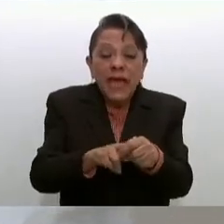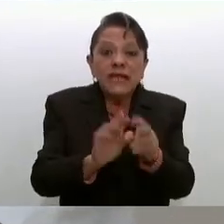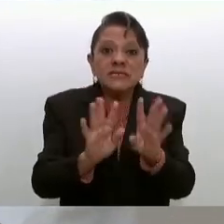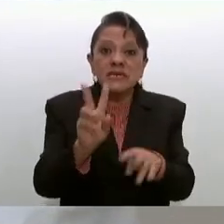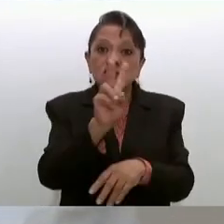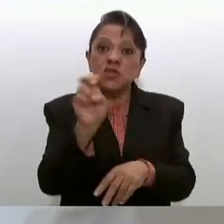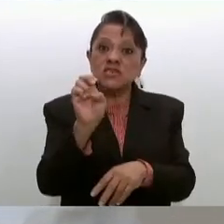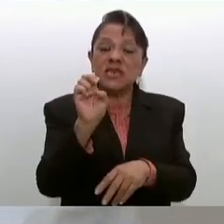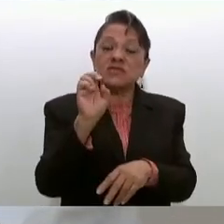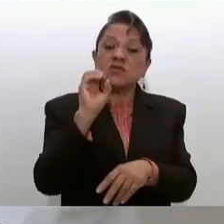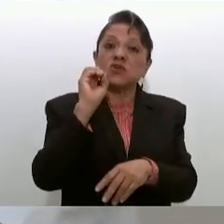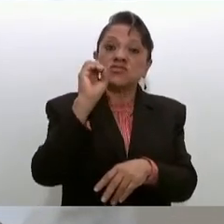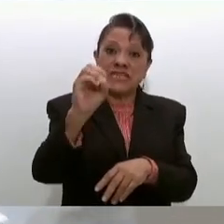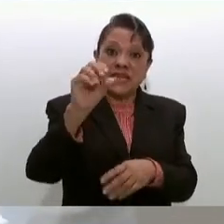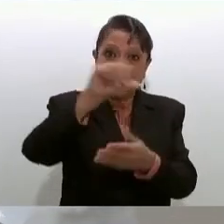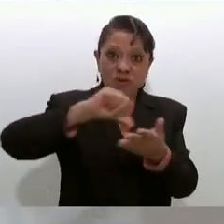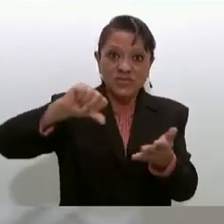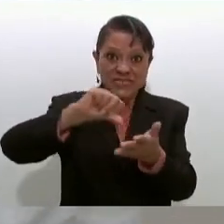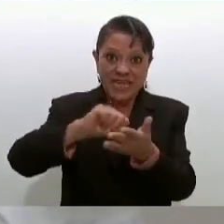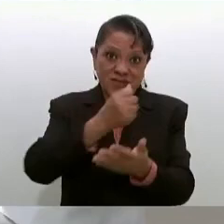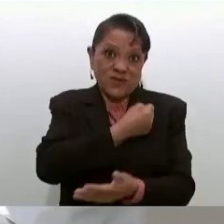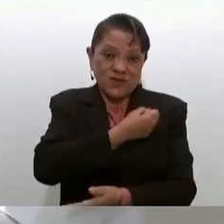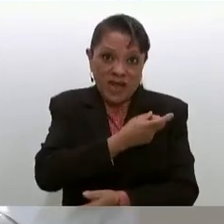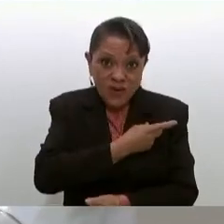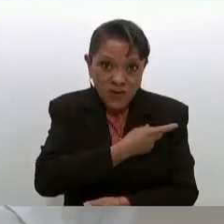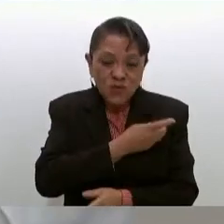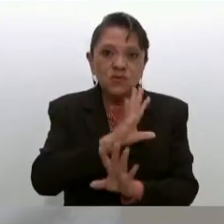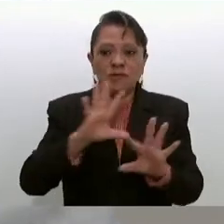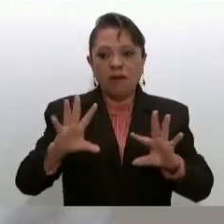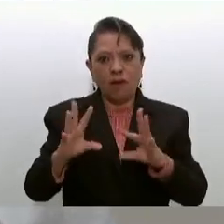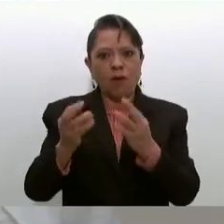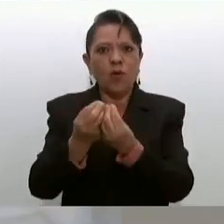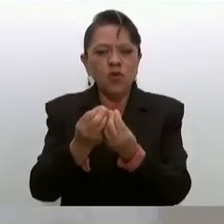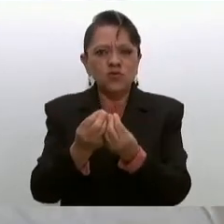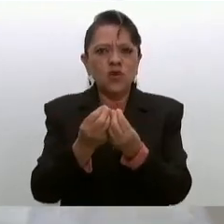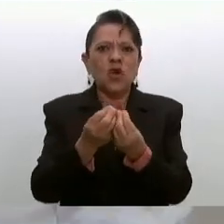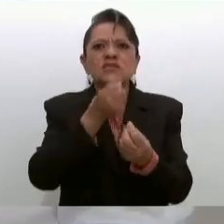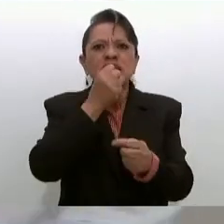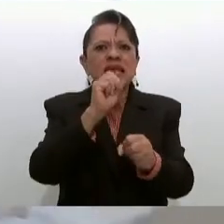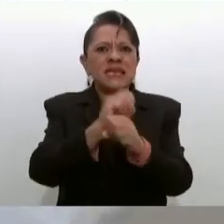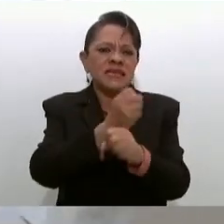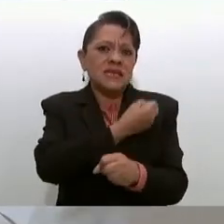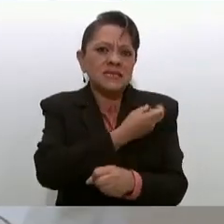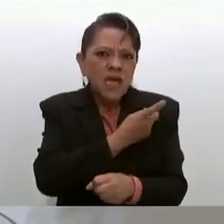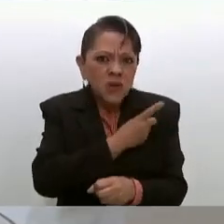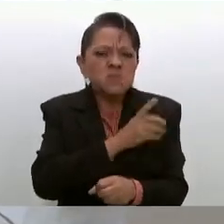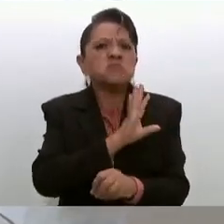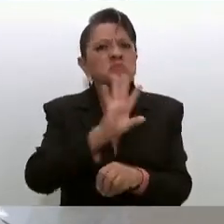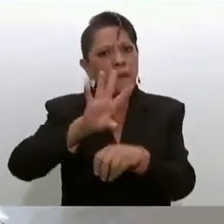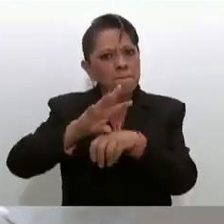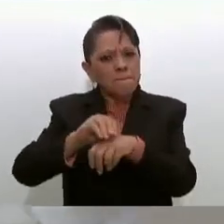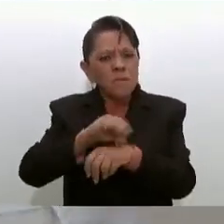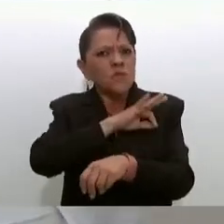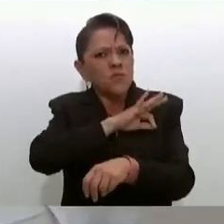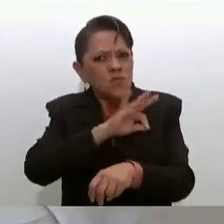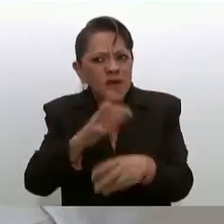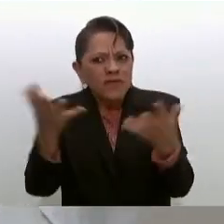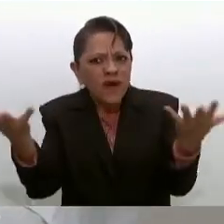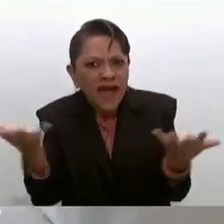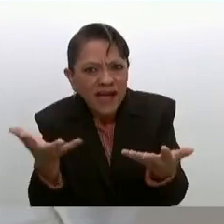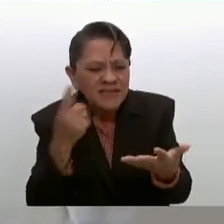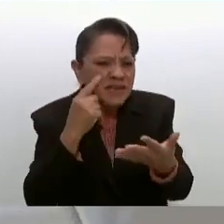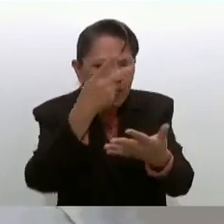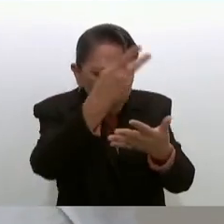centros de salud, que junto con la Secretaría de Salud nos permitió construir un plan. Y hay que reconocer que aquí